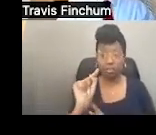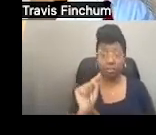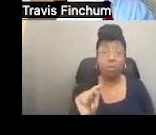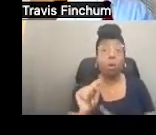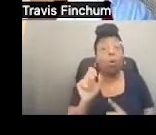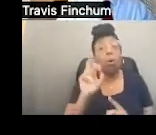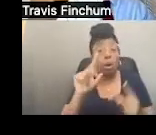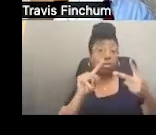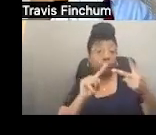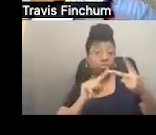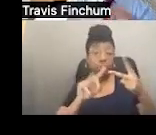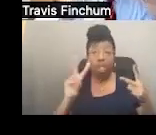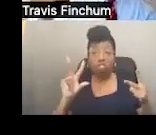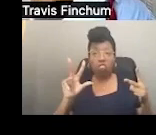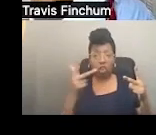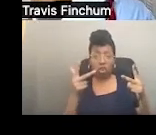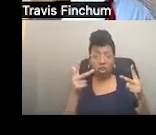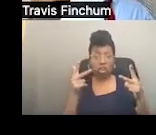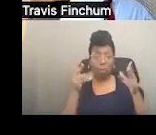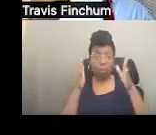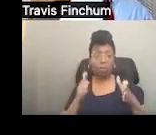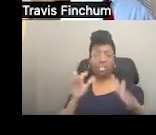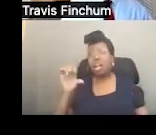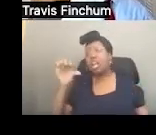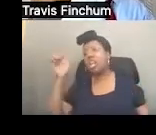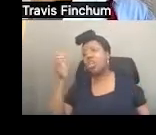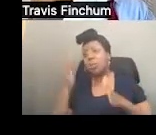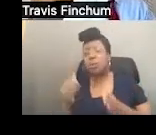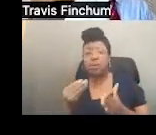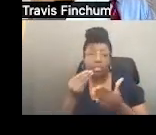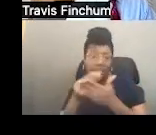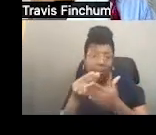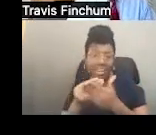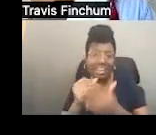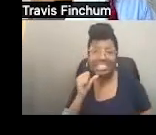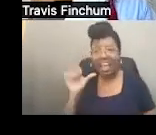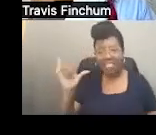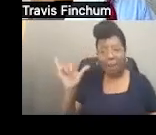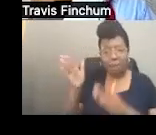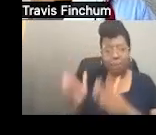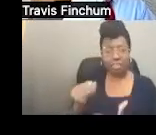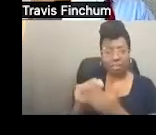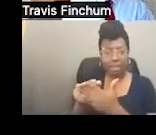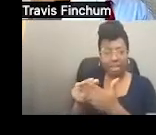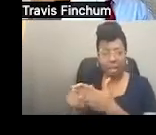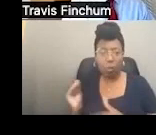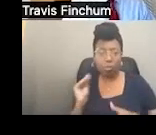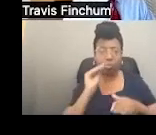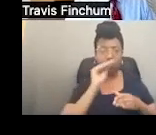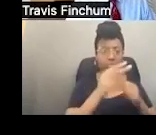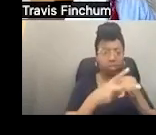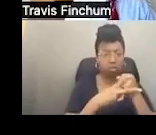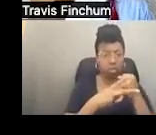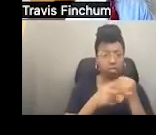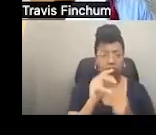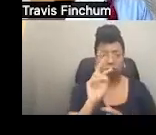un fideicomiso de tercero? Ahí es cuando es el dinero de alguien más, no es el beneficiario, el dinero. Y